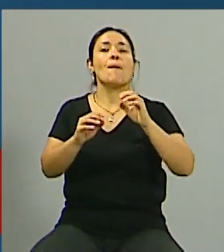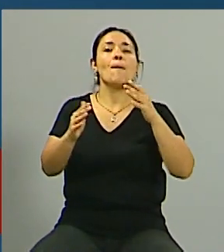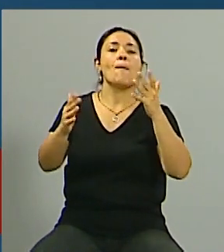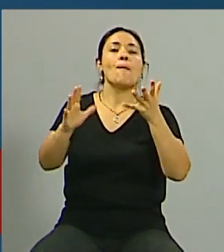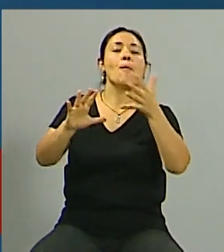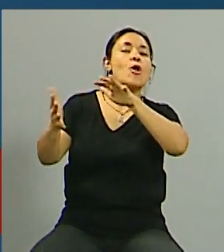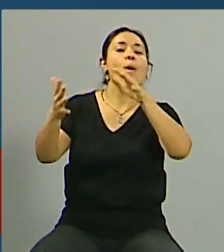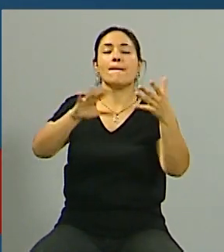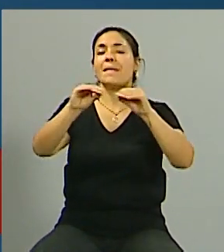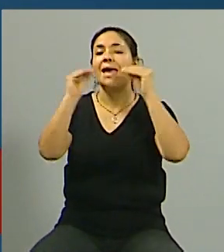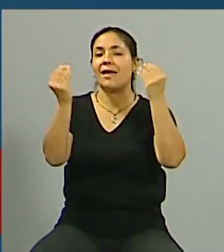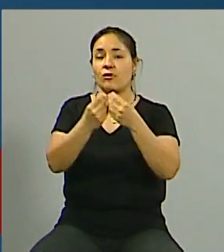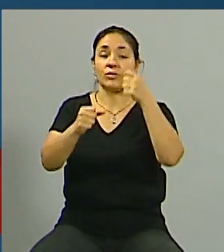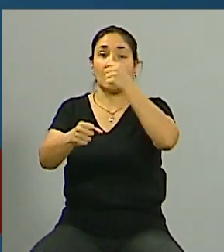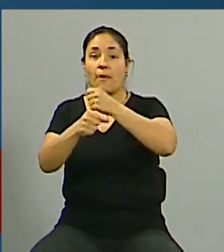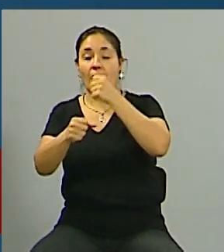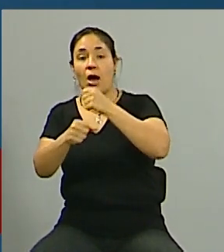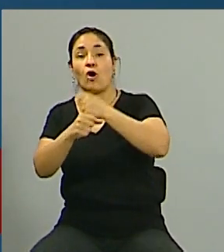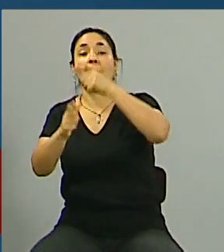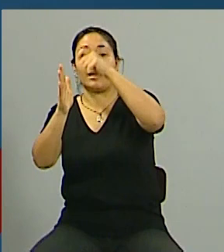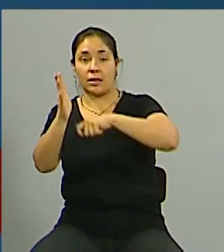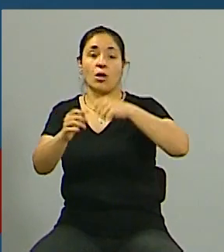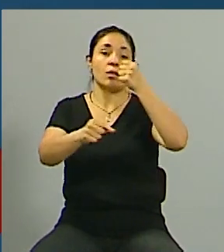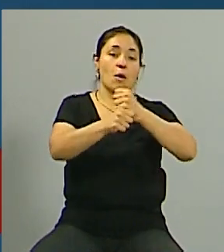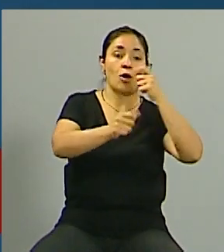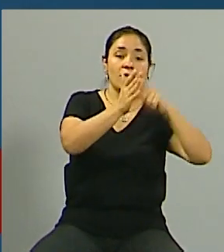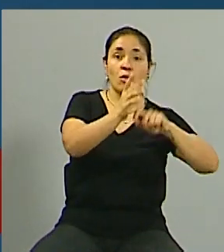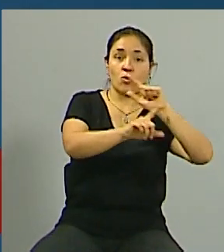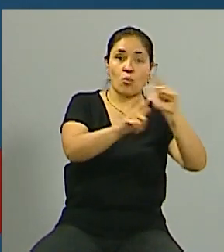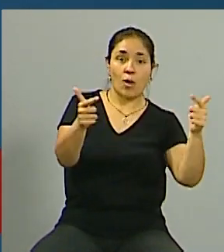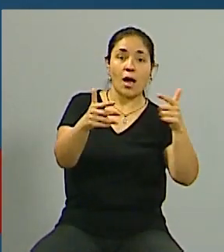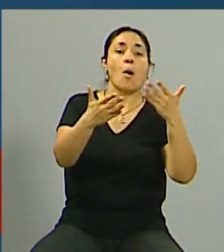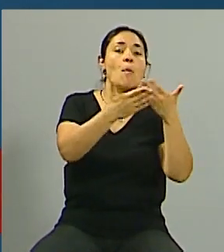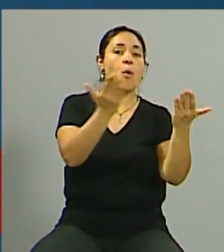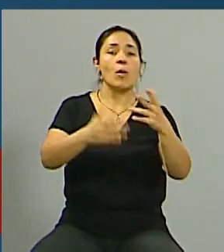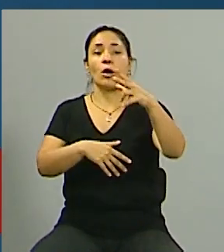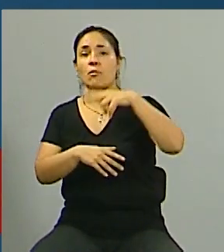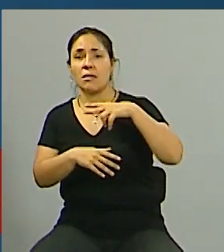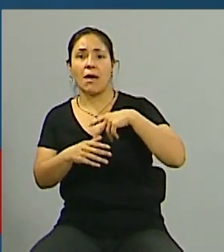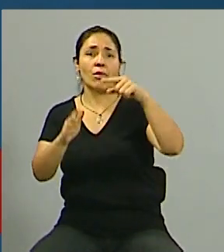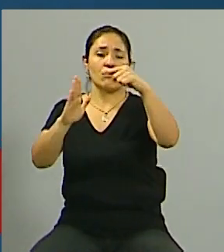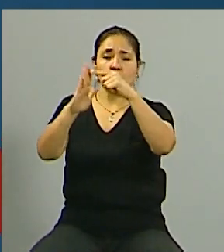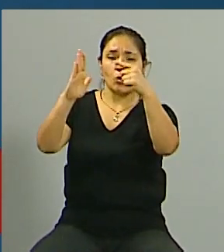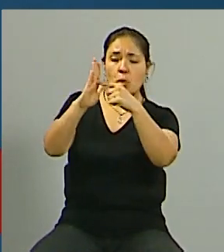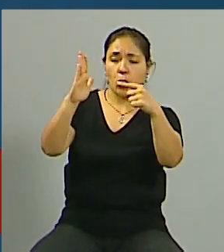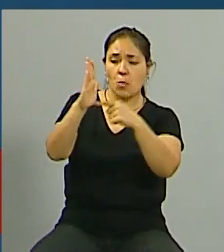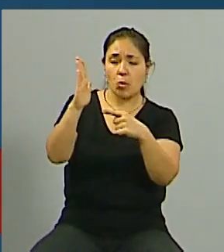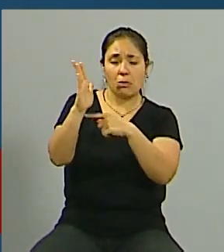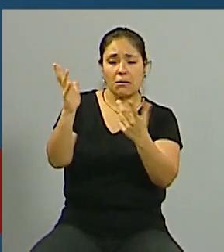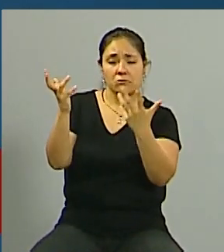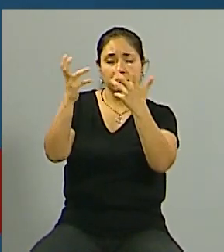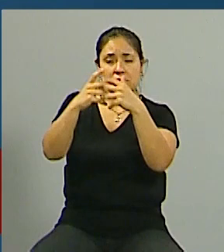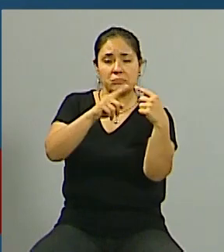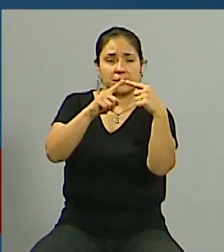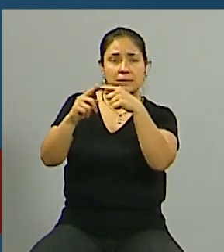registrados o no registrados y los públicos y privados para sacar ese porcentaje no es que tenga un trabajo o una rama en